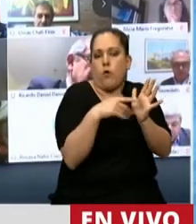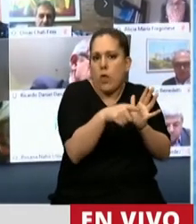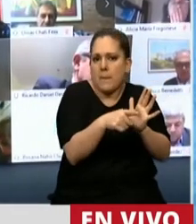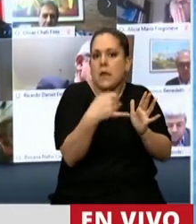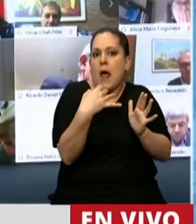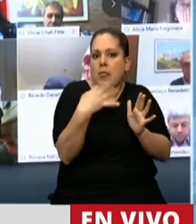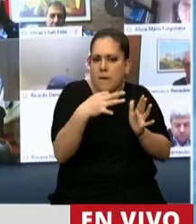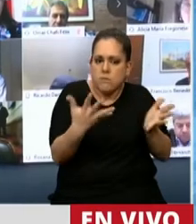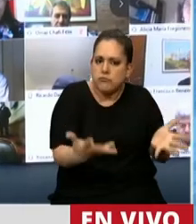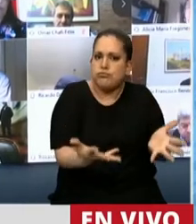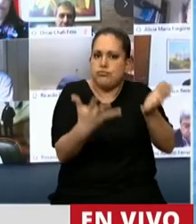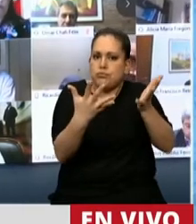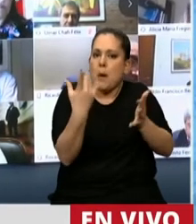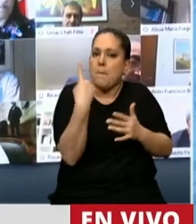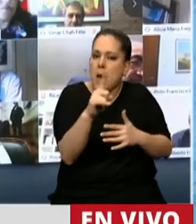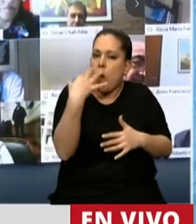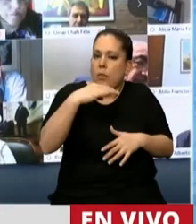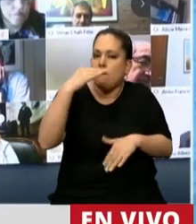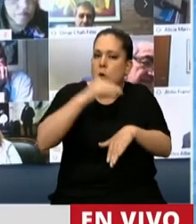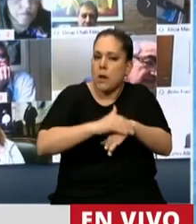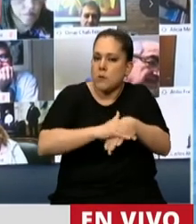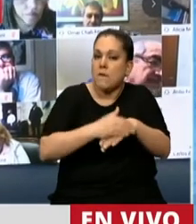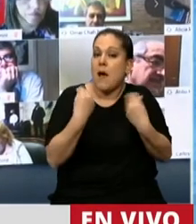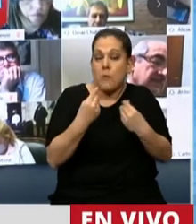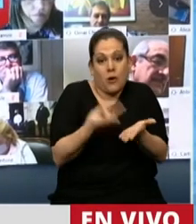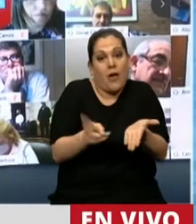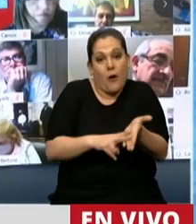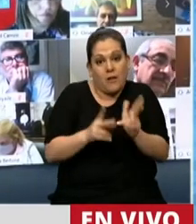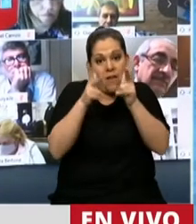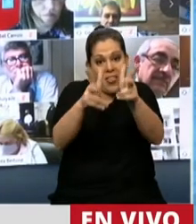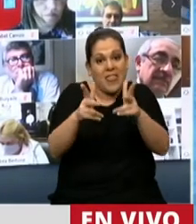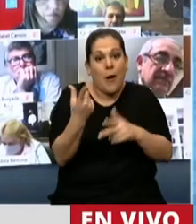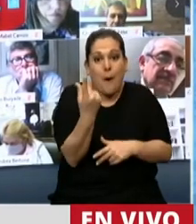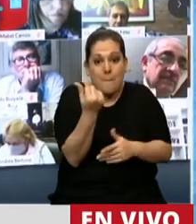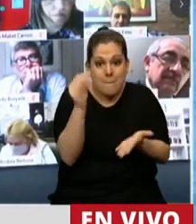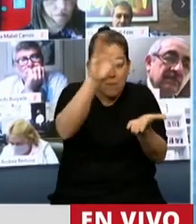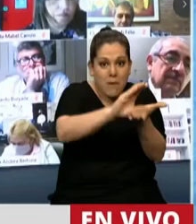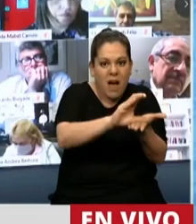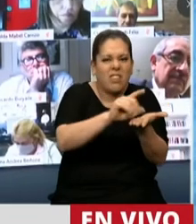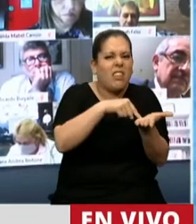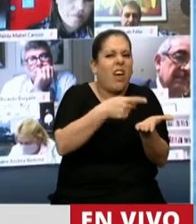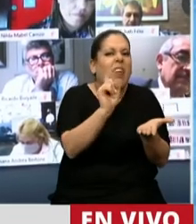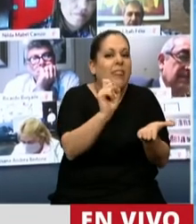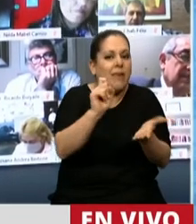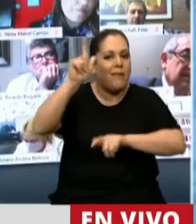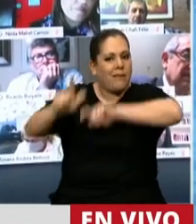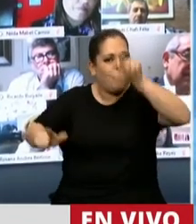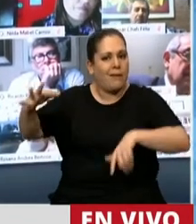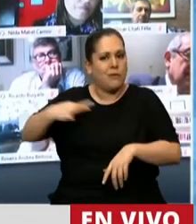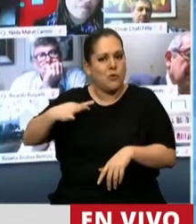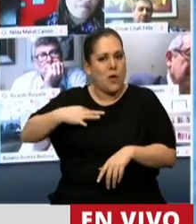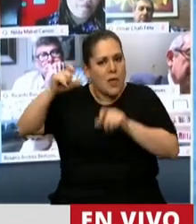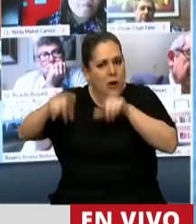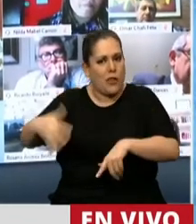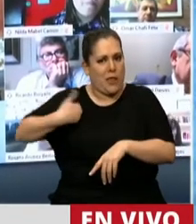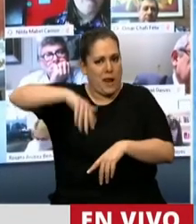que hacer con responsabilidad porque son, repito, el dinero de todos y de todas los